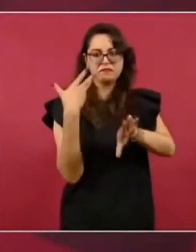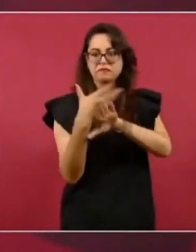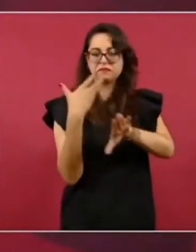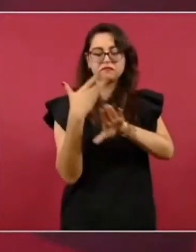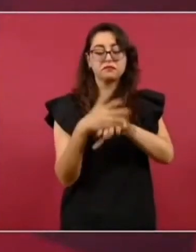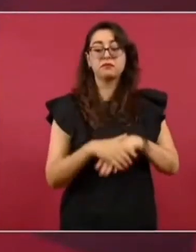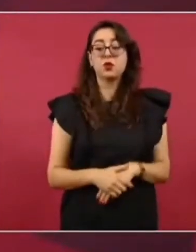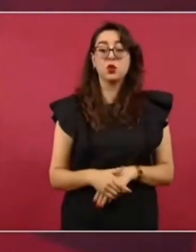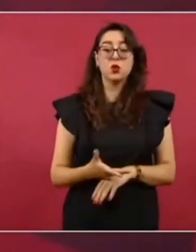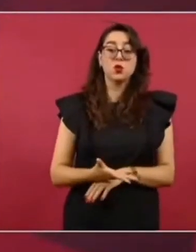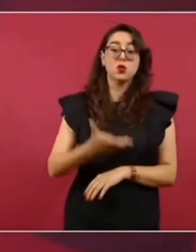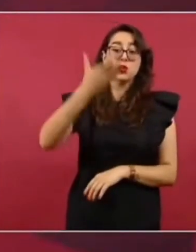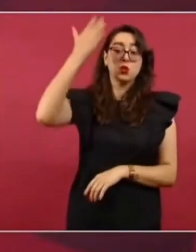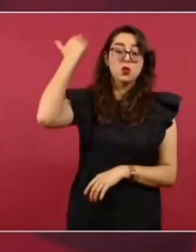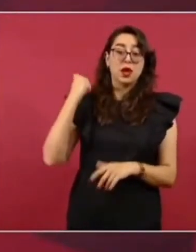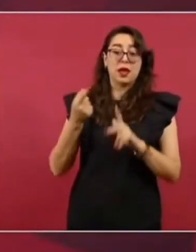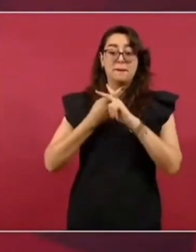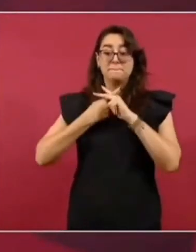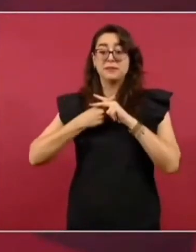aeropuerto Felipe Ángeles.